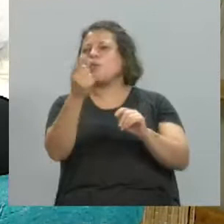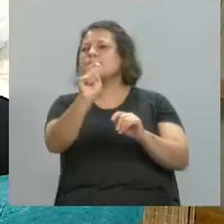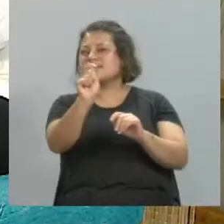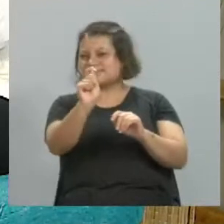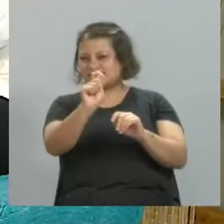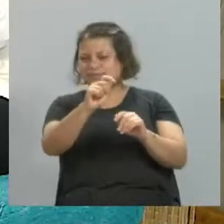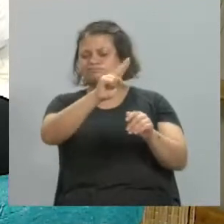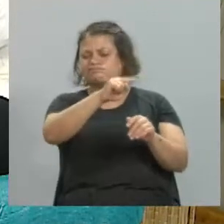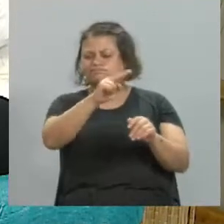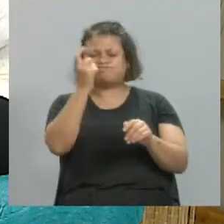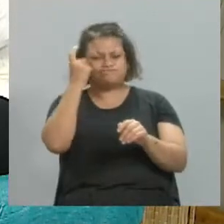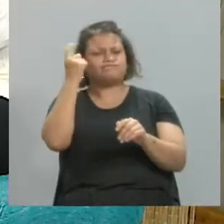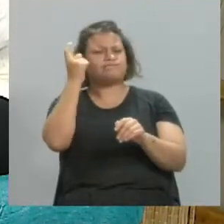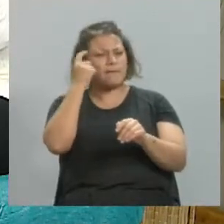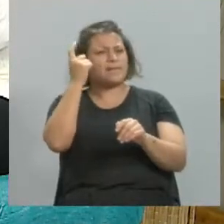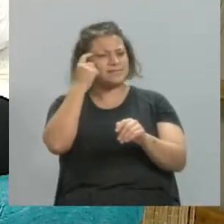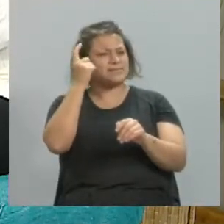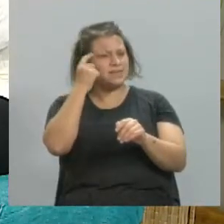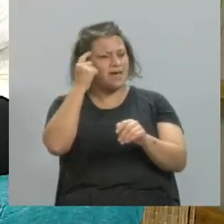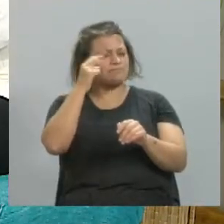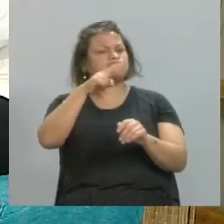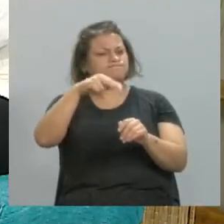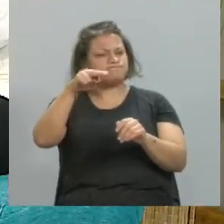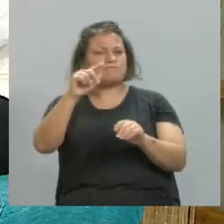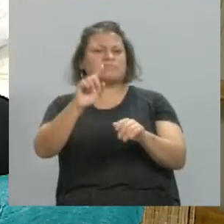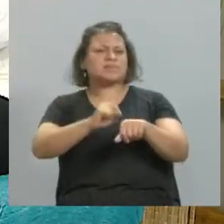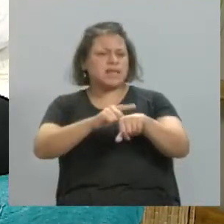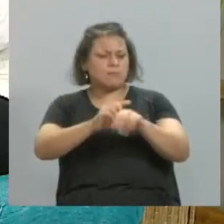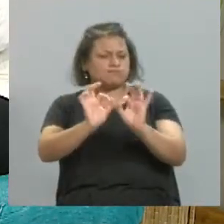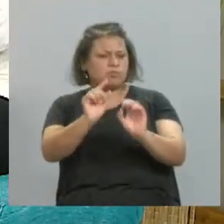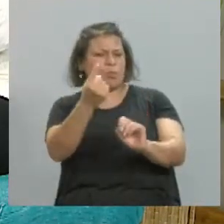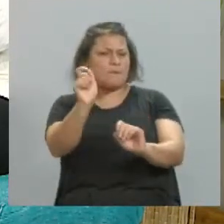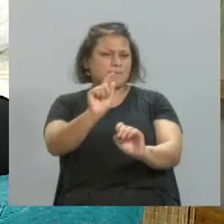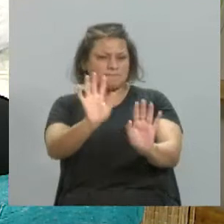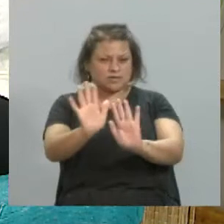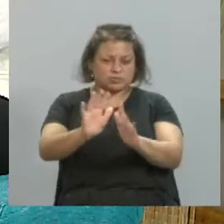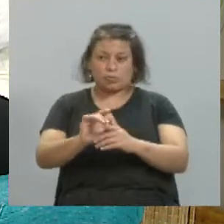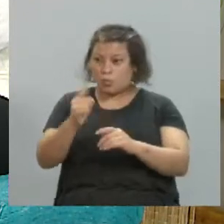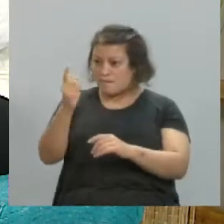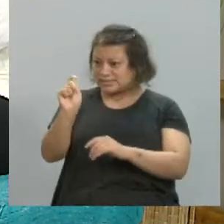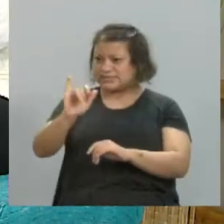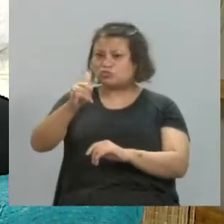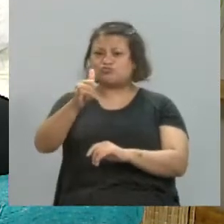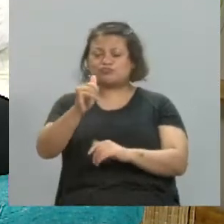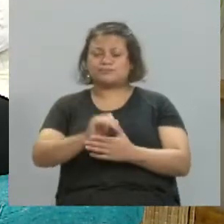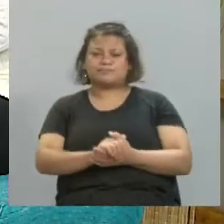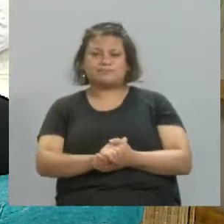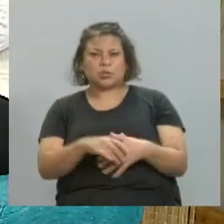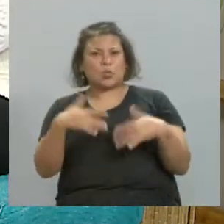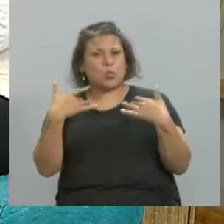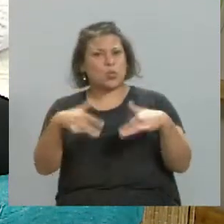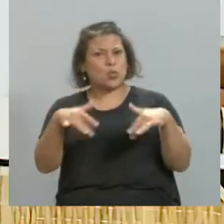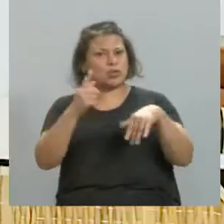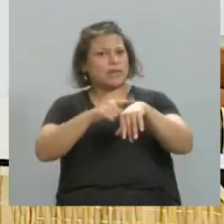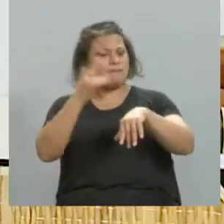un mes en pensarla y en terminar de pintarla. ¿Un mes? Aproximadamente. Un mes, sí. Guau, tiempo récord.